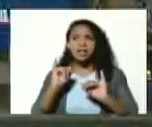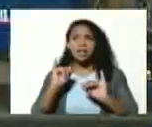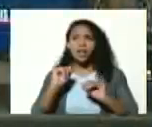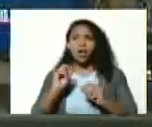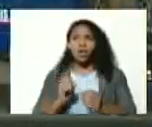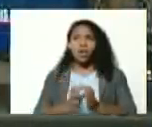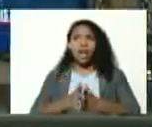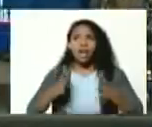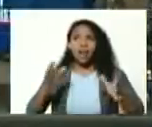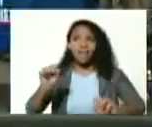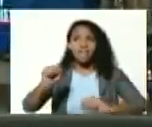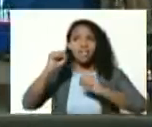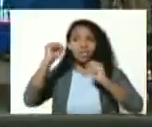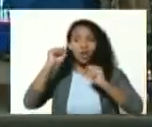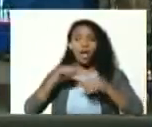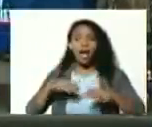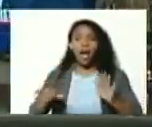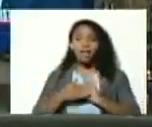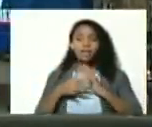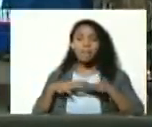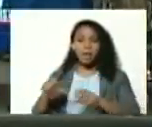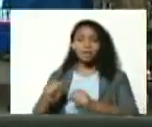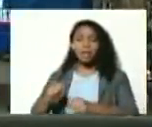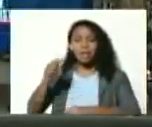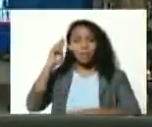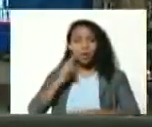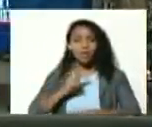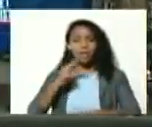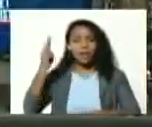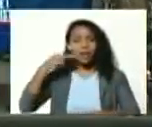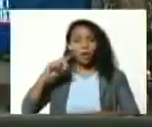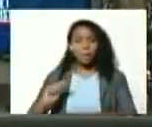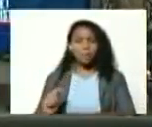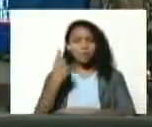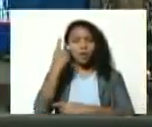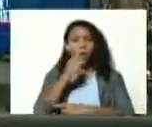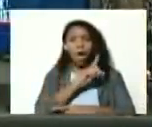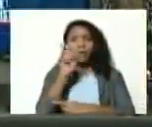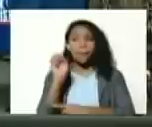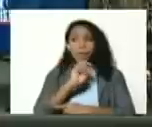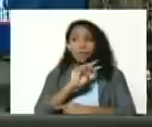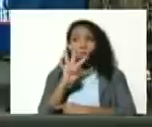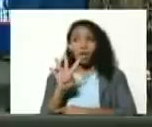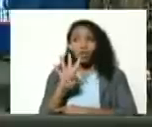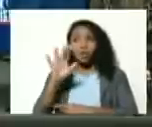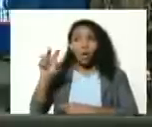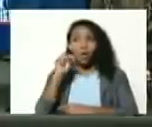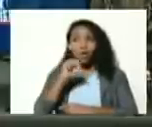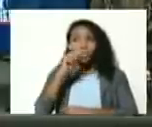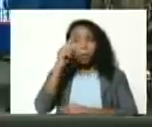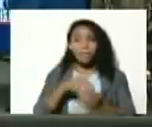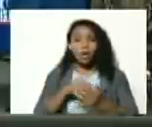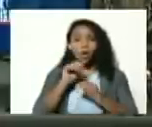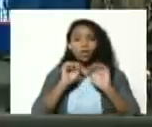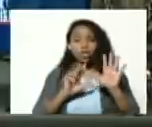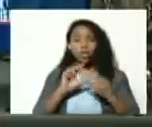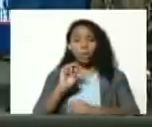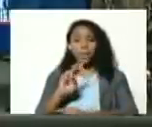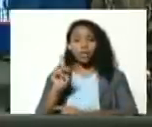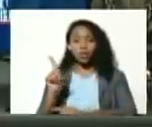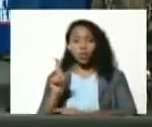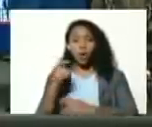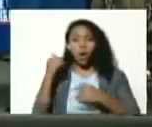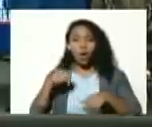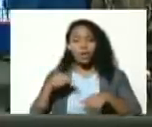la gran victoria antiimperialista de Bolívar del negro primero aquel 24 de junio 1821 estamos a las